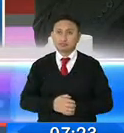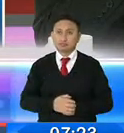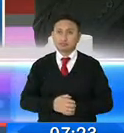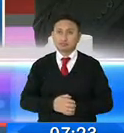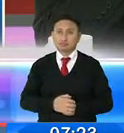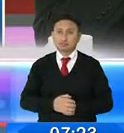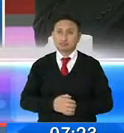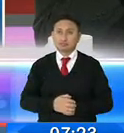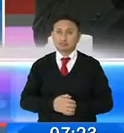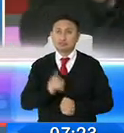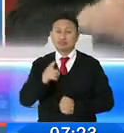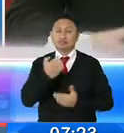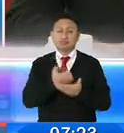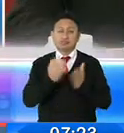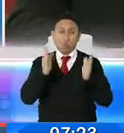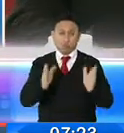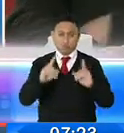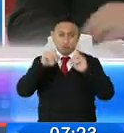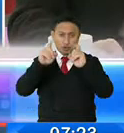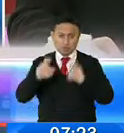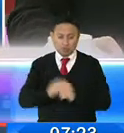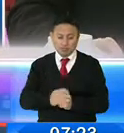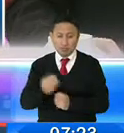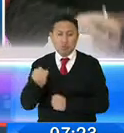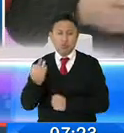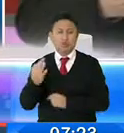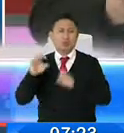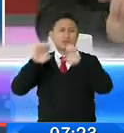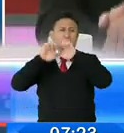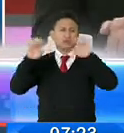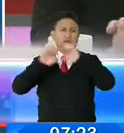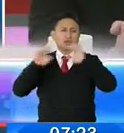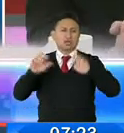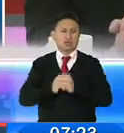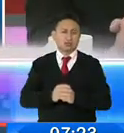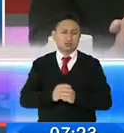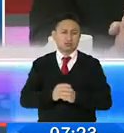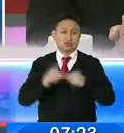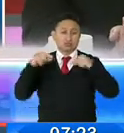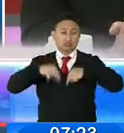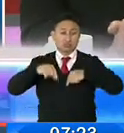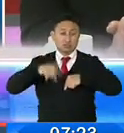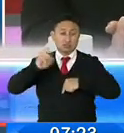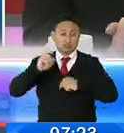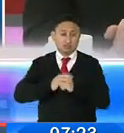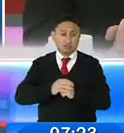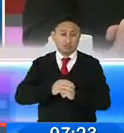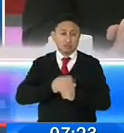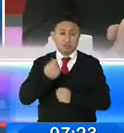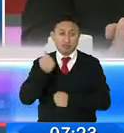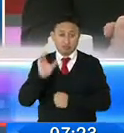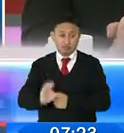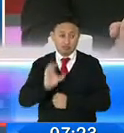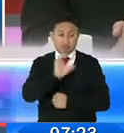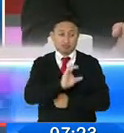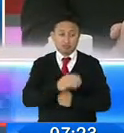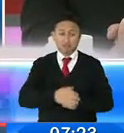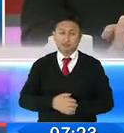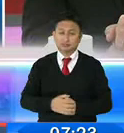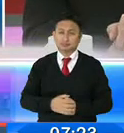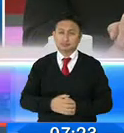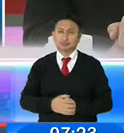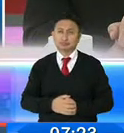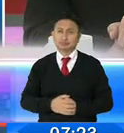presidente. Economista, ¿cuántas empresas son las que están en este caso y que tendrán que entregar pues el dinero que está solicitando el Estado?